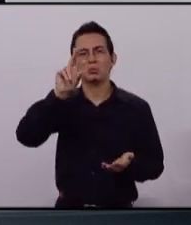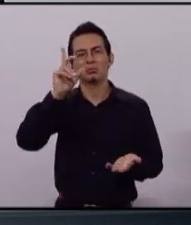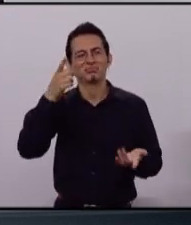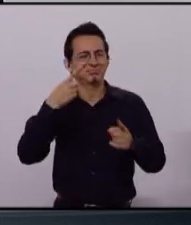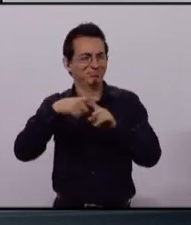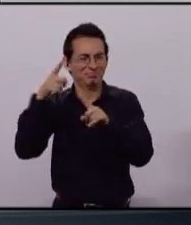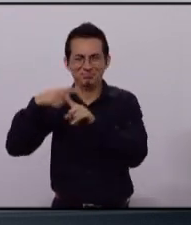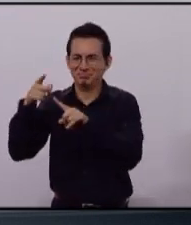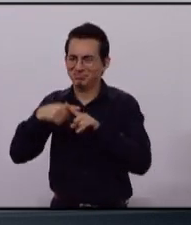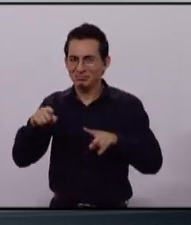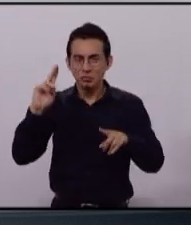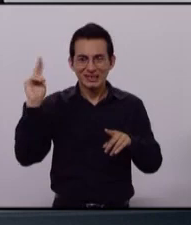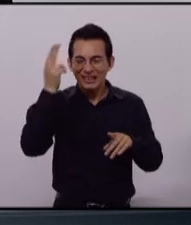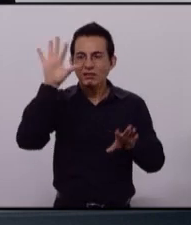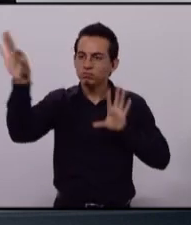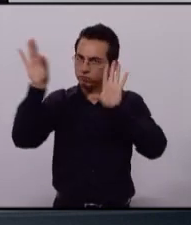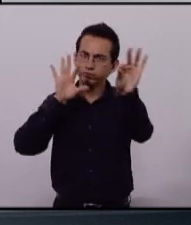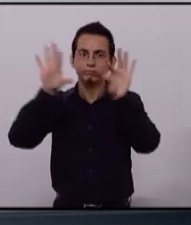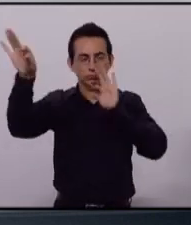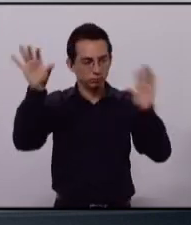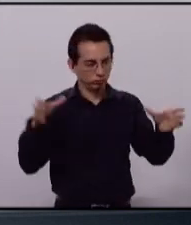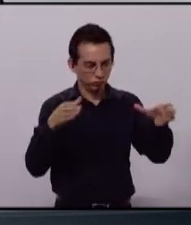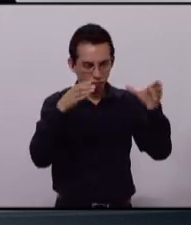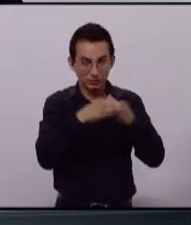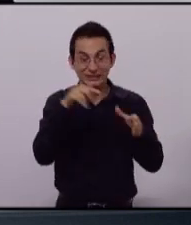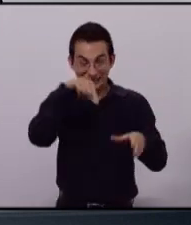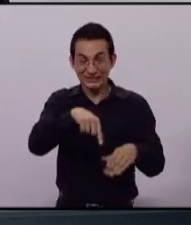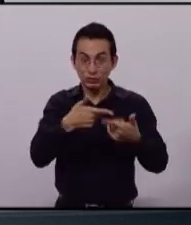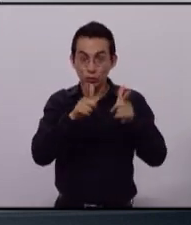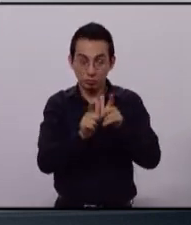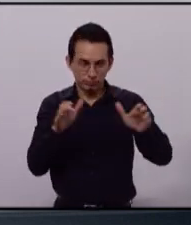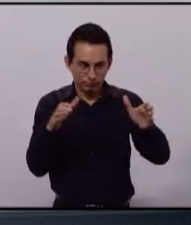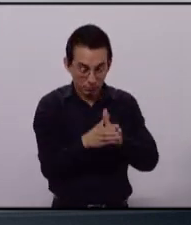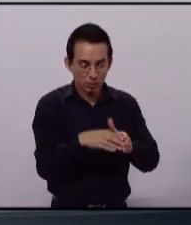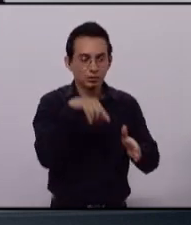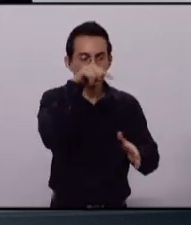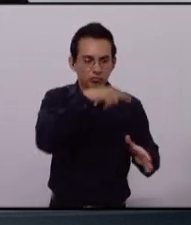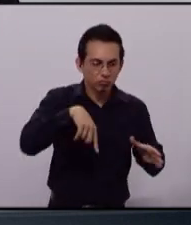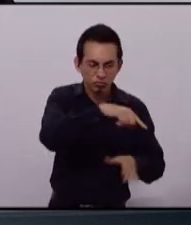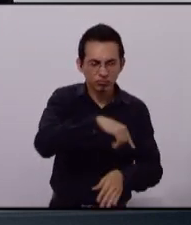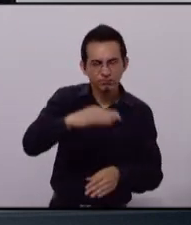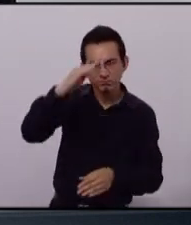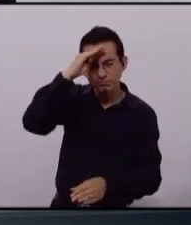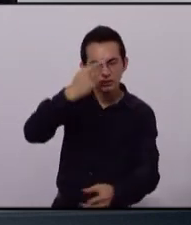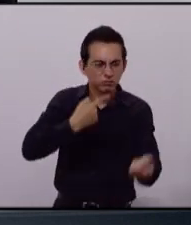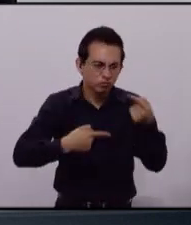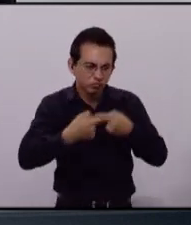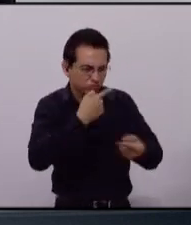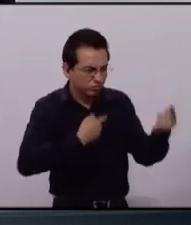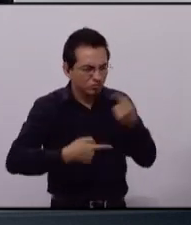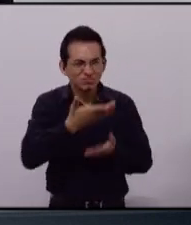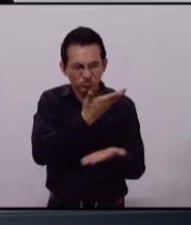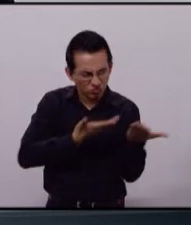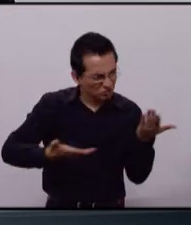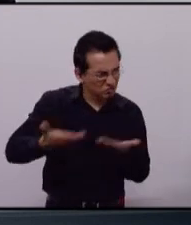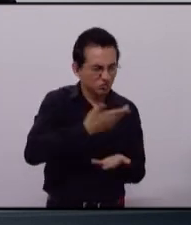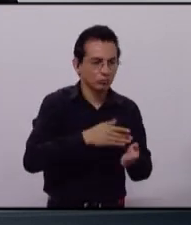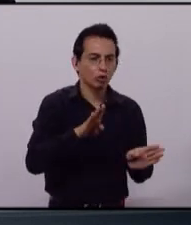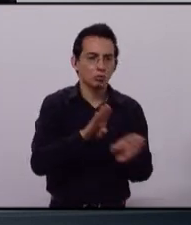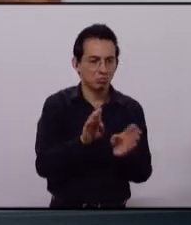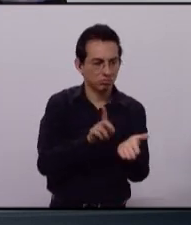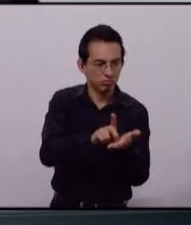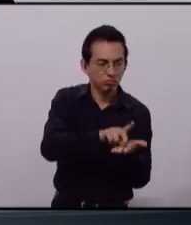Autónoma, entre otras. Estas coordinaciones territoriales van a tener capacidad de decisión y carácter vinculatorio para las